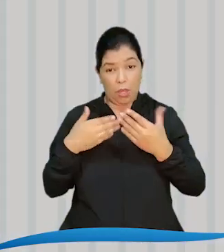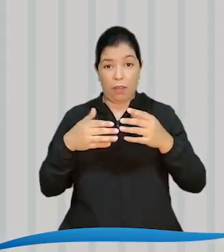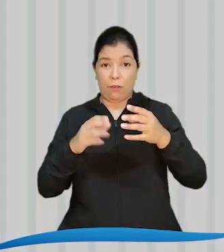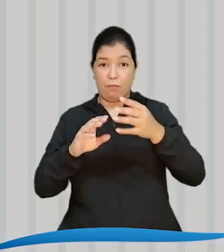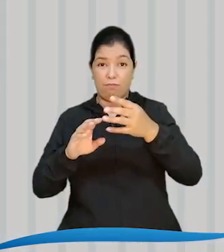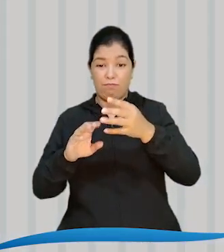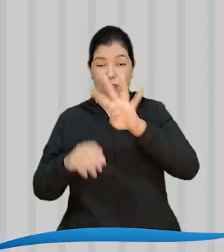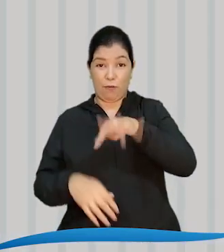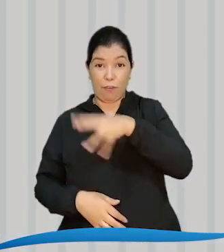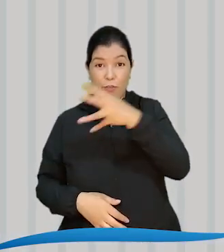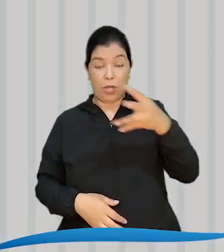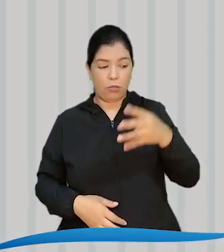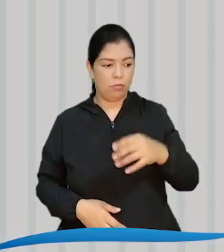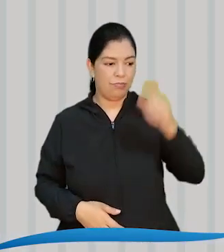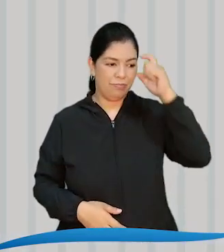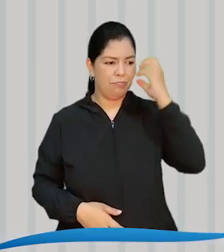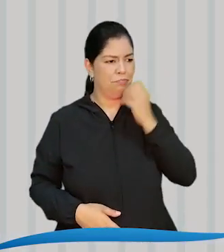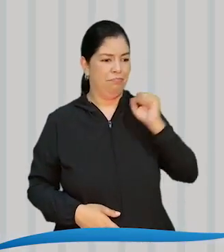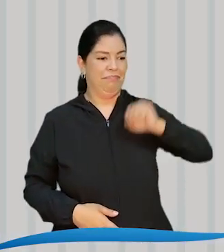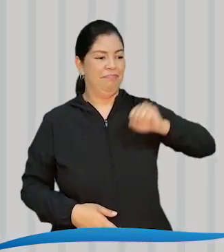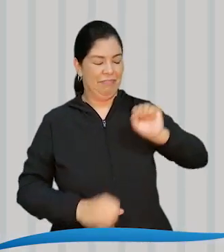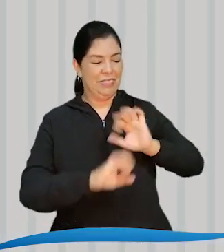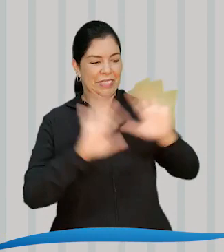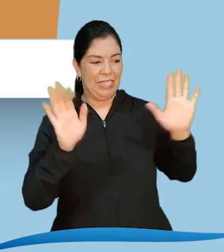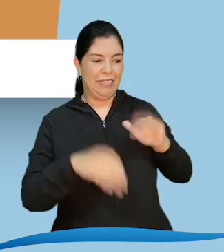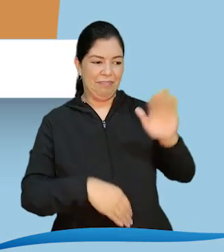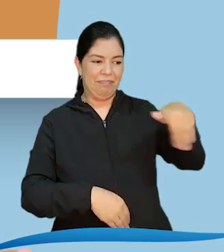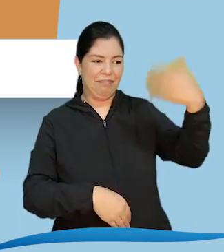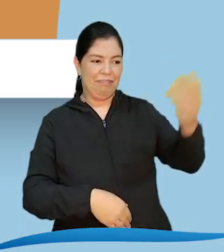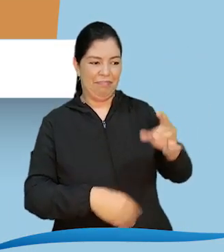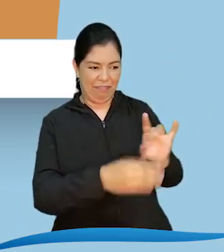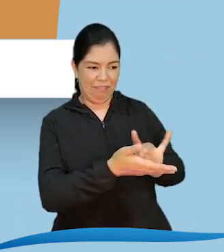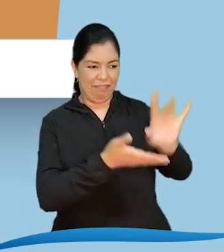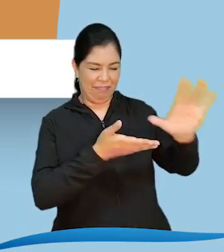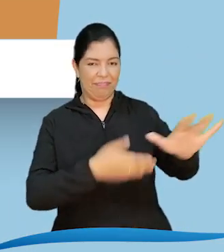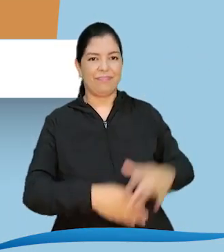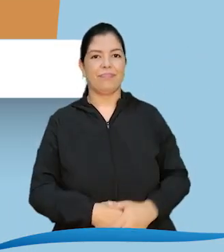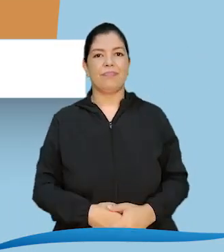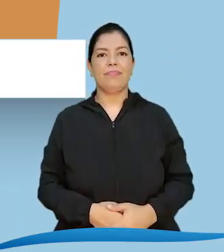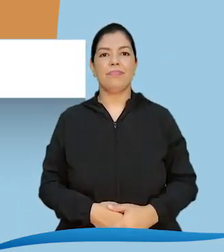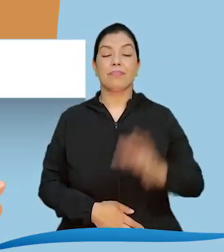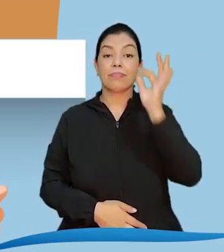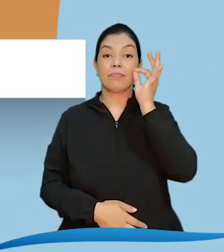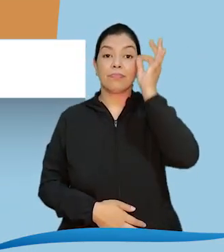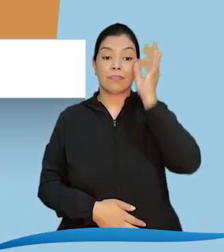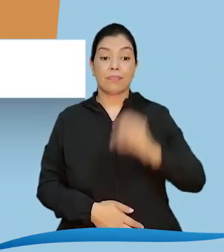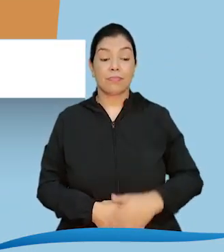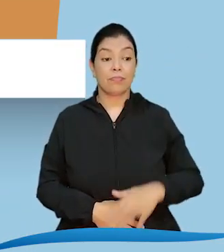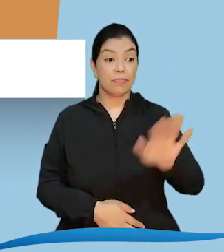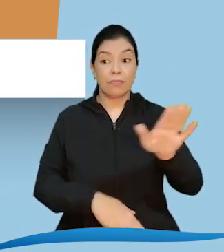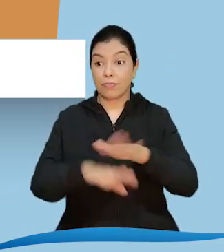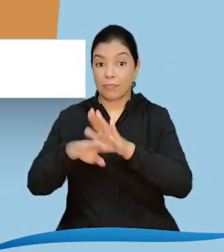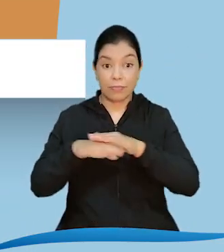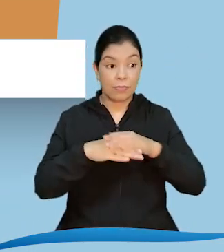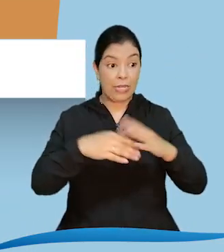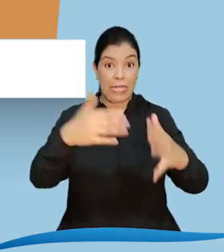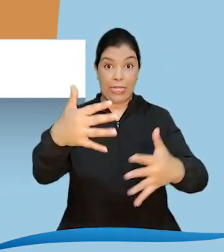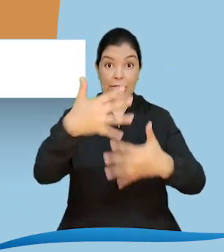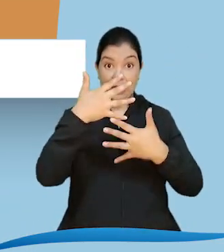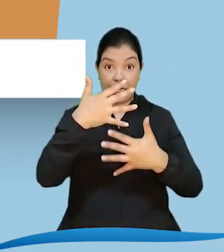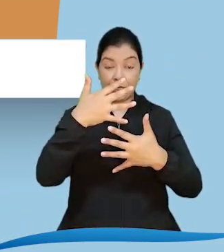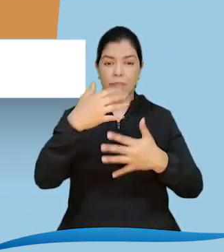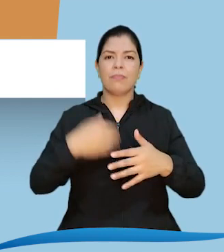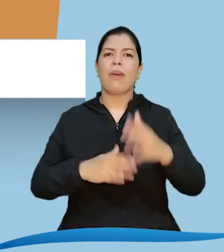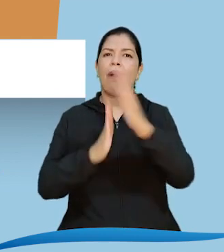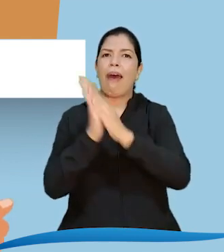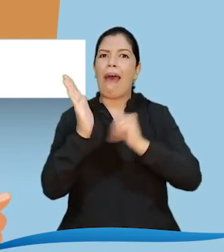Claro que sí En su momento les entregaremos el modelo No olvidemos que para la décima actividad El acta de elección debe ser